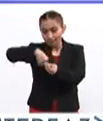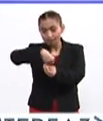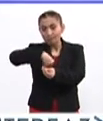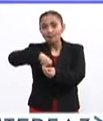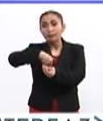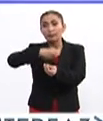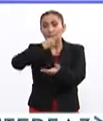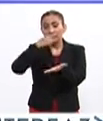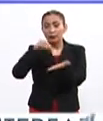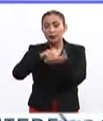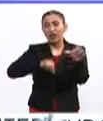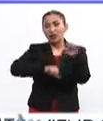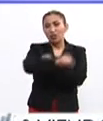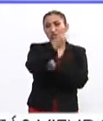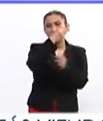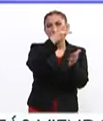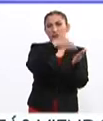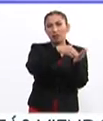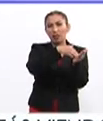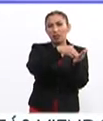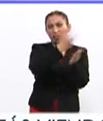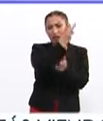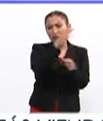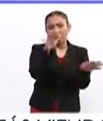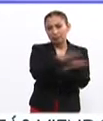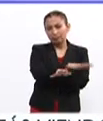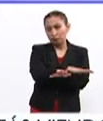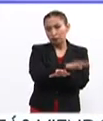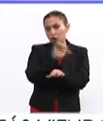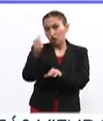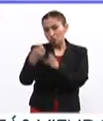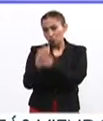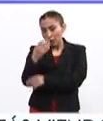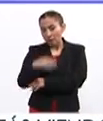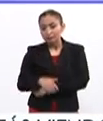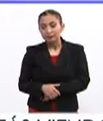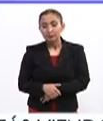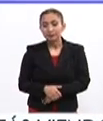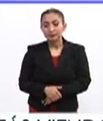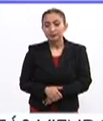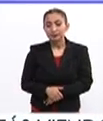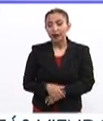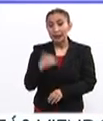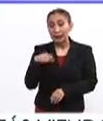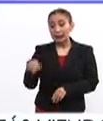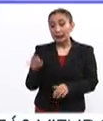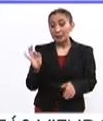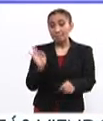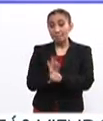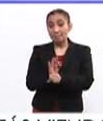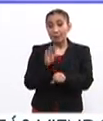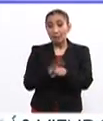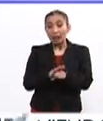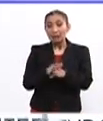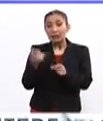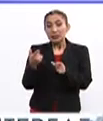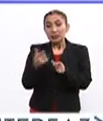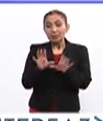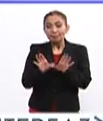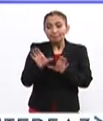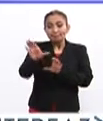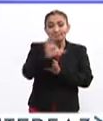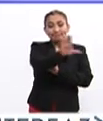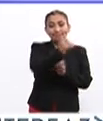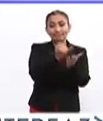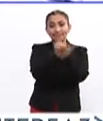sustituye a la del 2003 y fortalece y descentraliza,